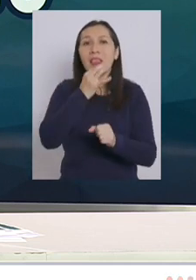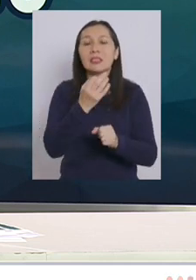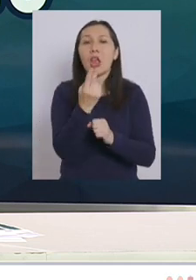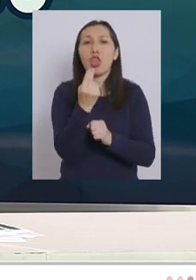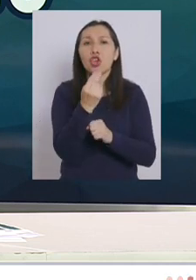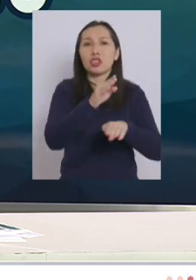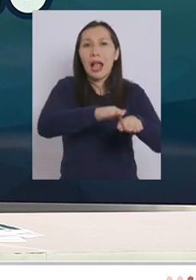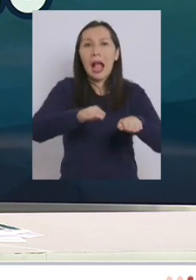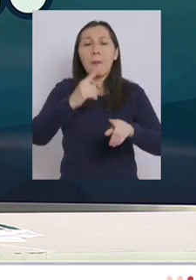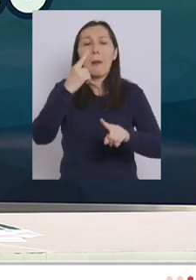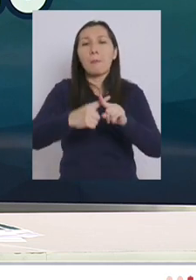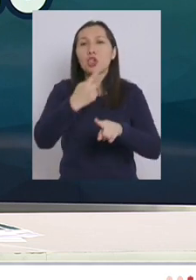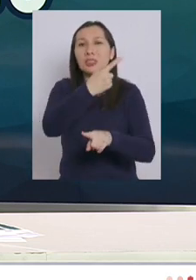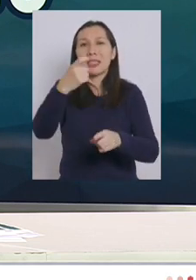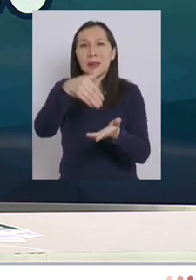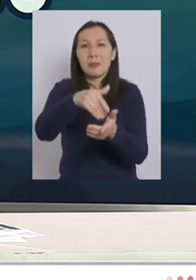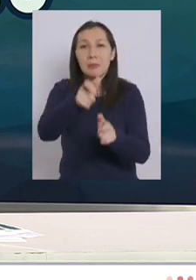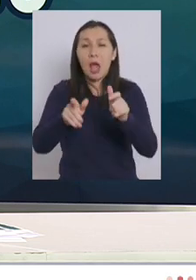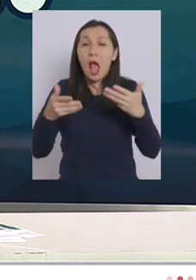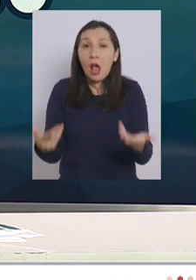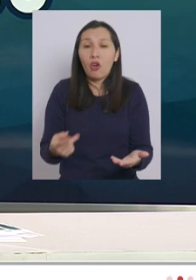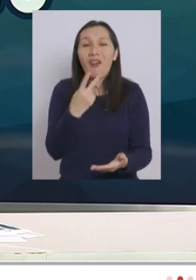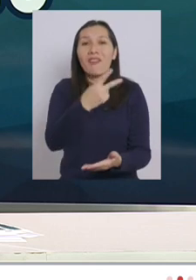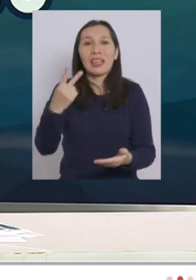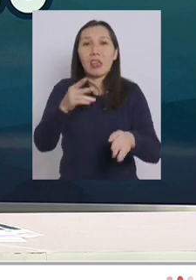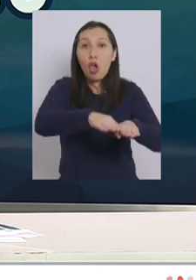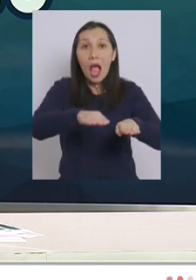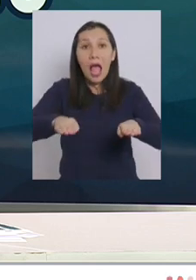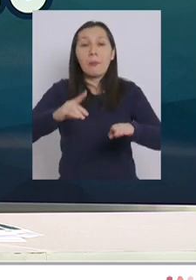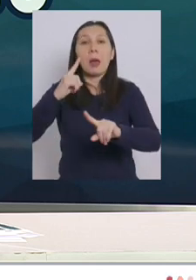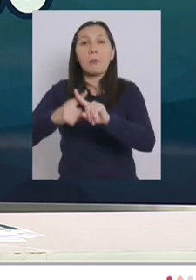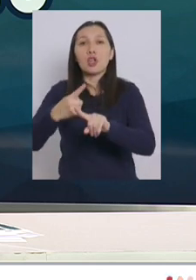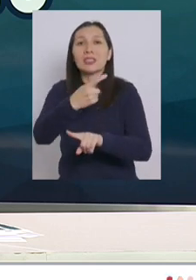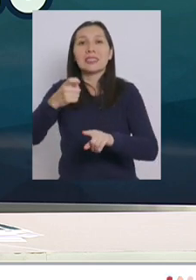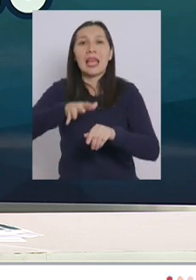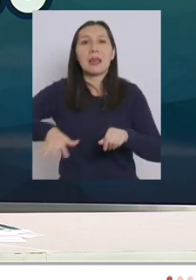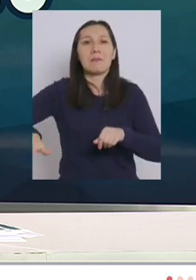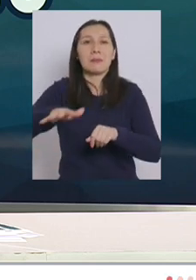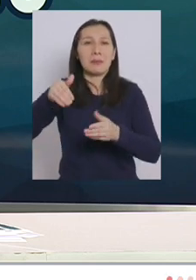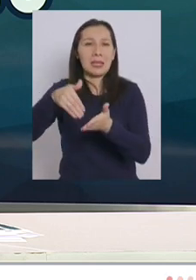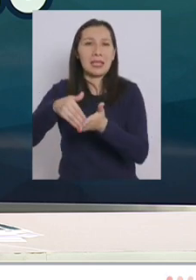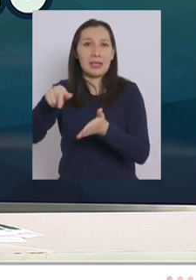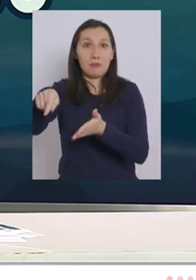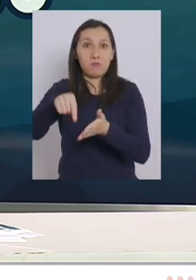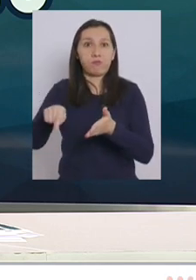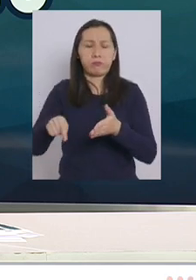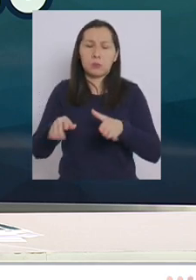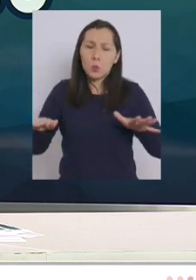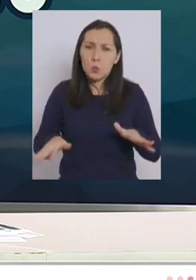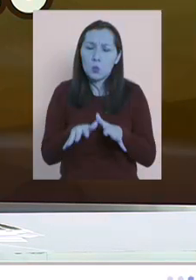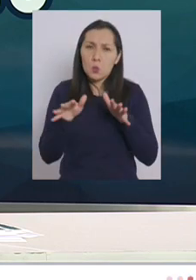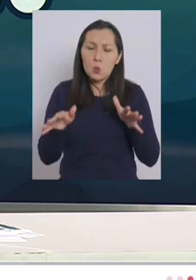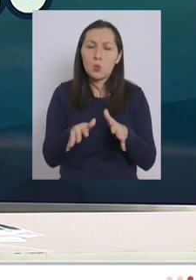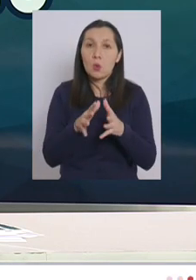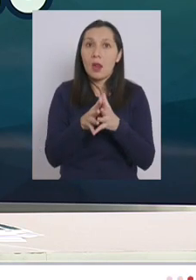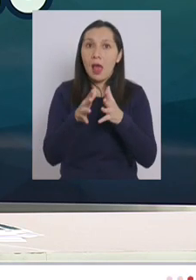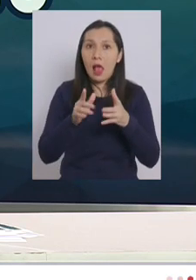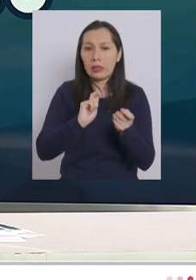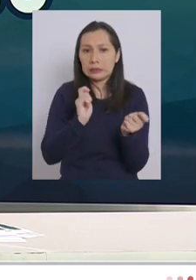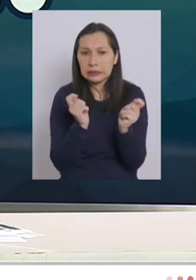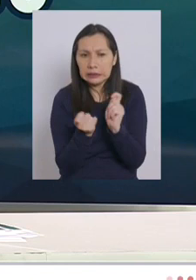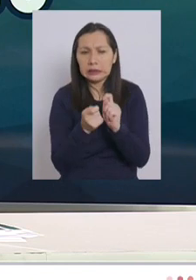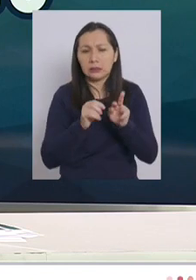por cada 100.000 habitantes hoy día estamos del orden de 22 camas por 100.000 habitantes. Un esfuerzo gigante que